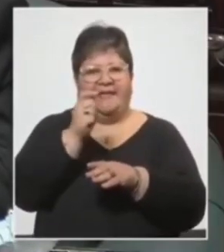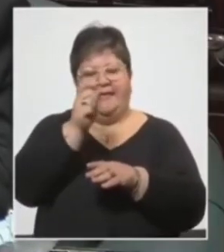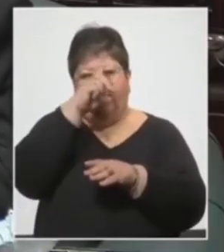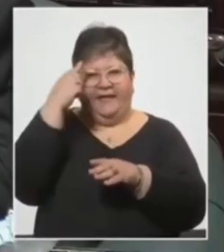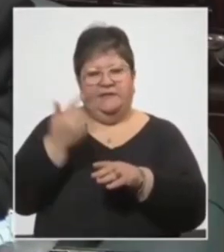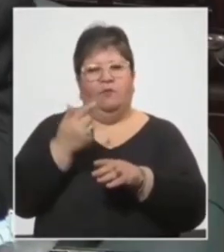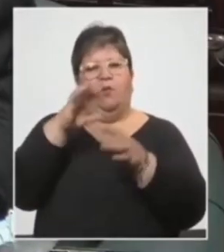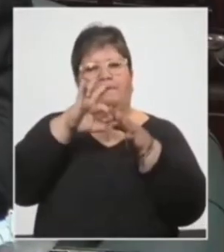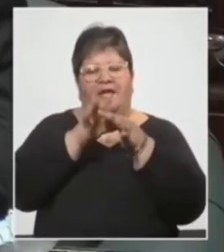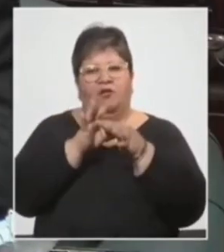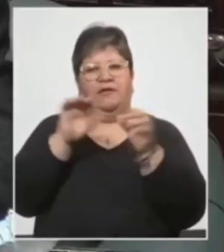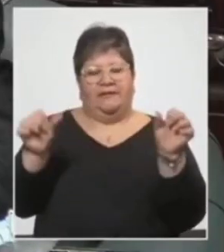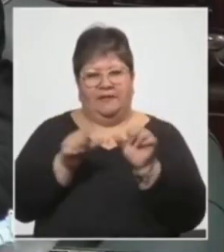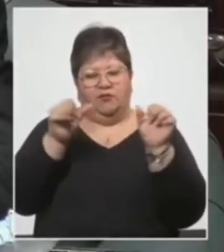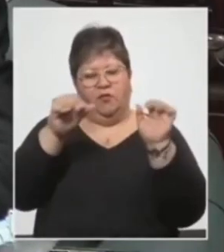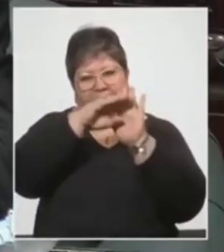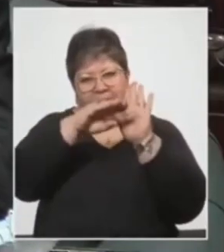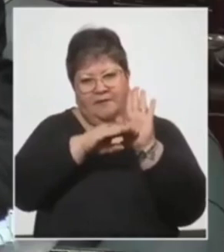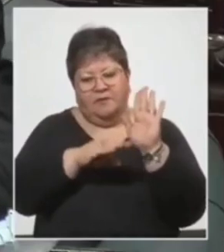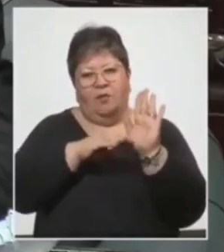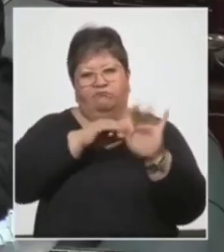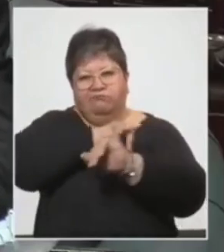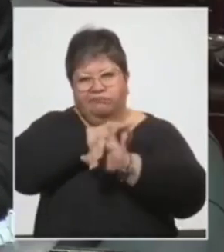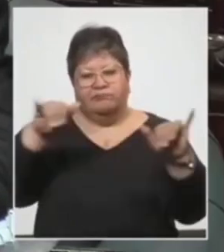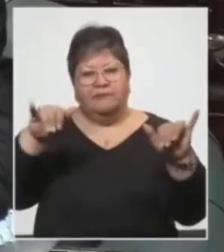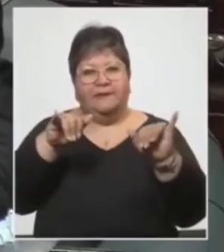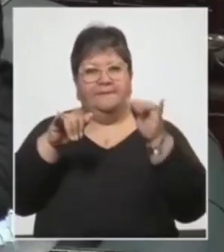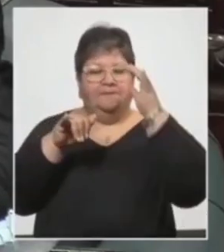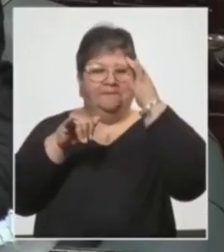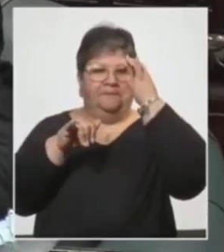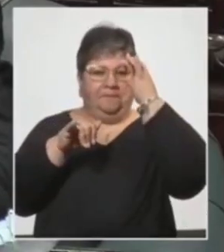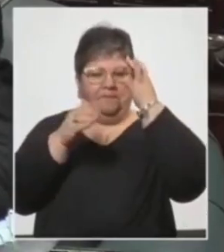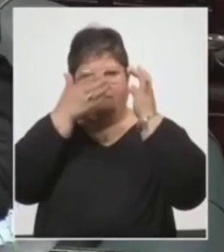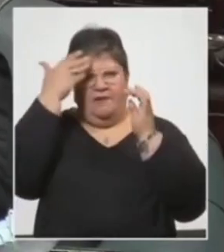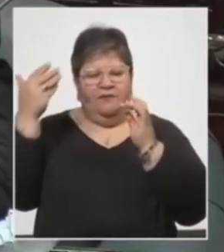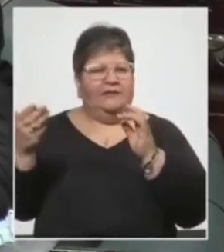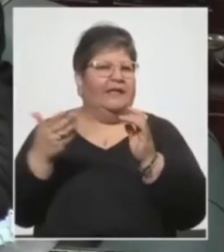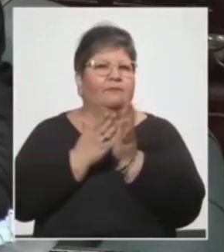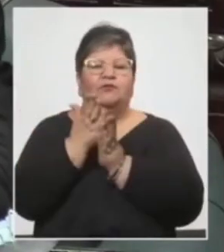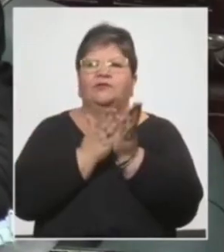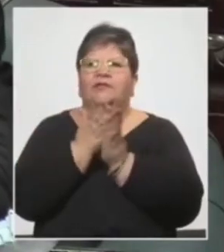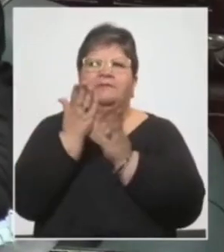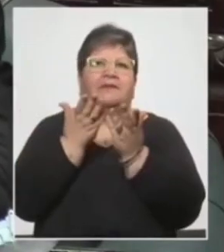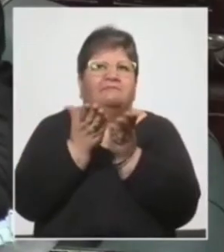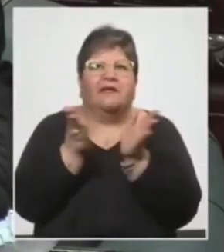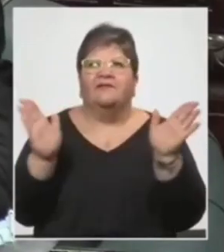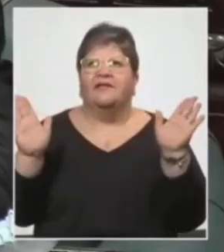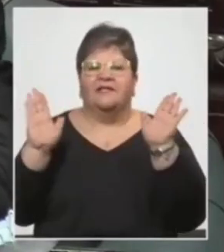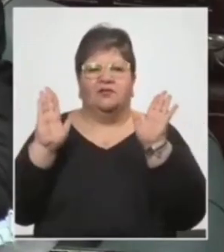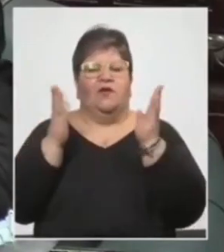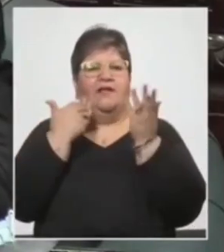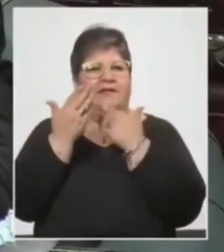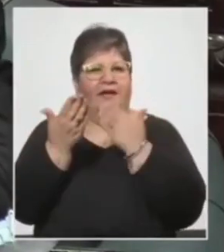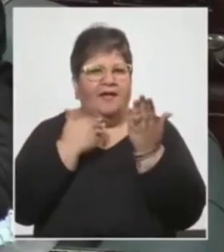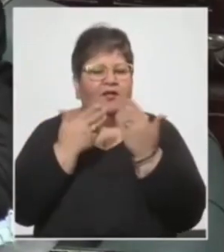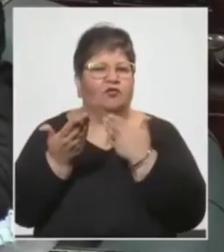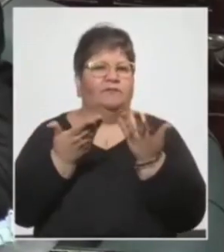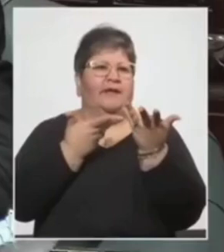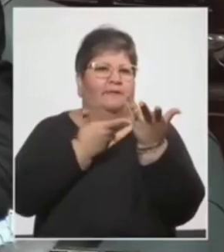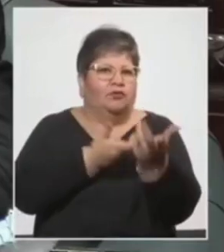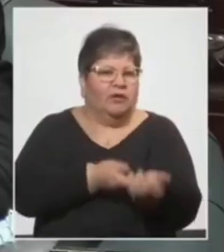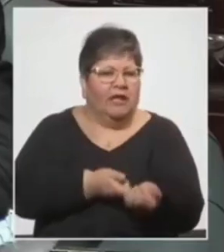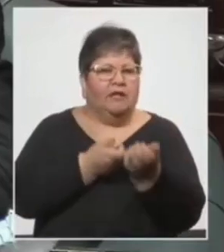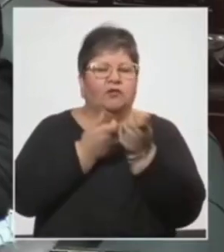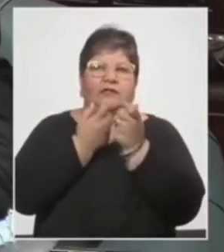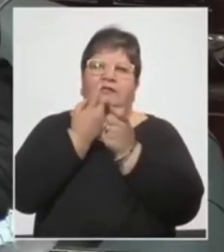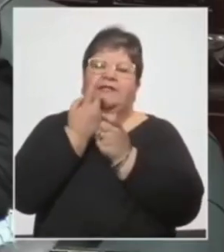medidas. El Frente Amplio desde el principio ha estado abierto al diálogo, ha tendido la mano y hemos dicho más de